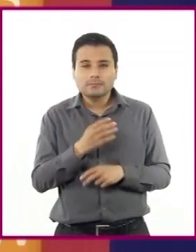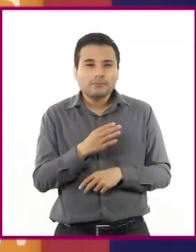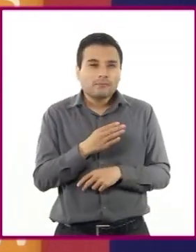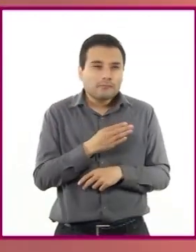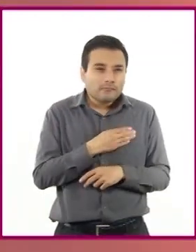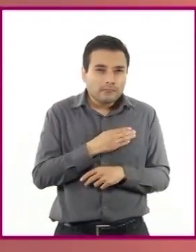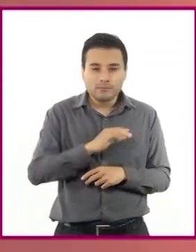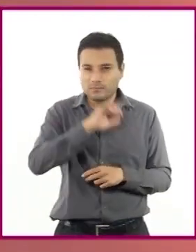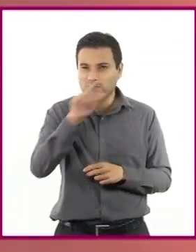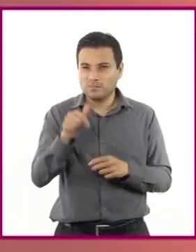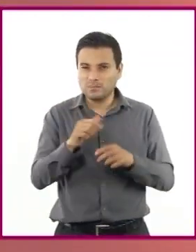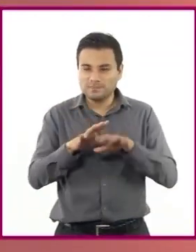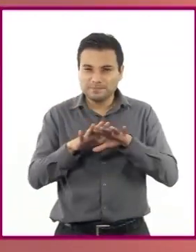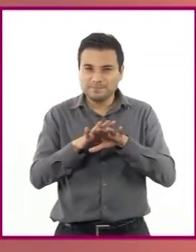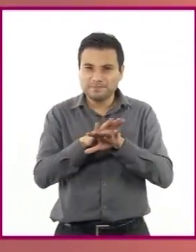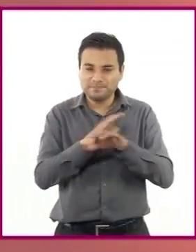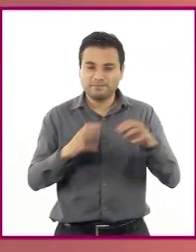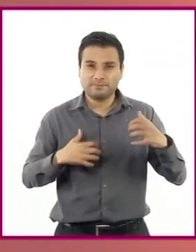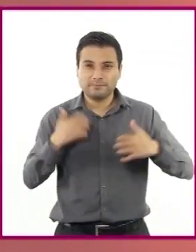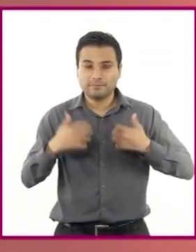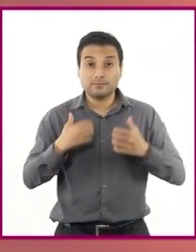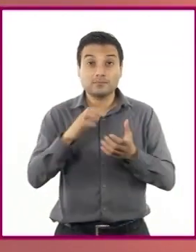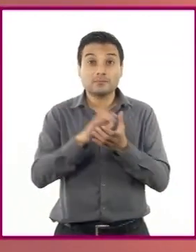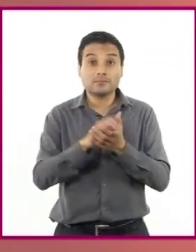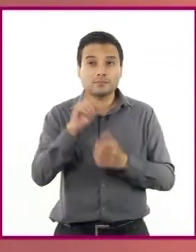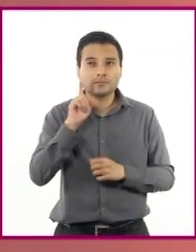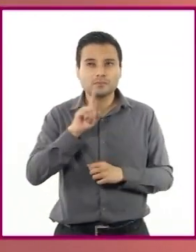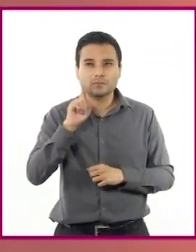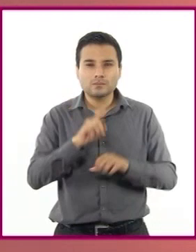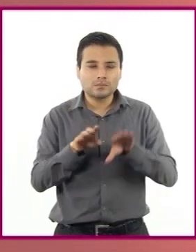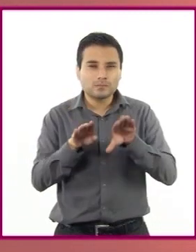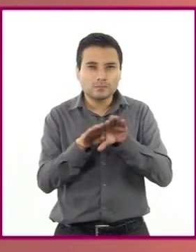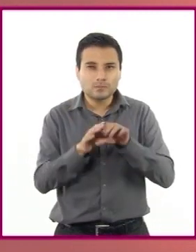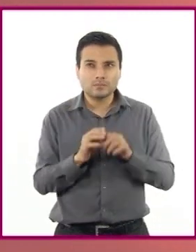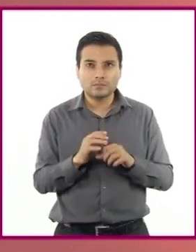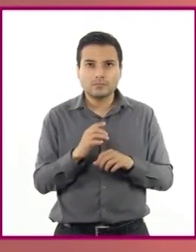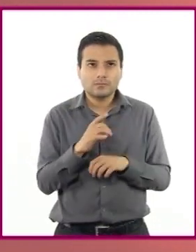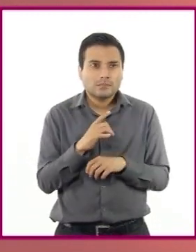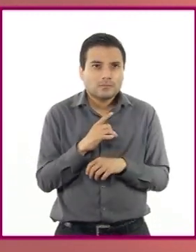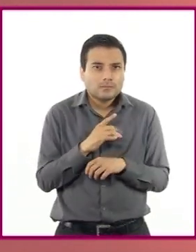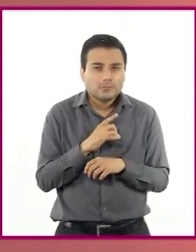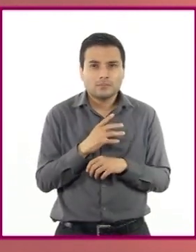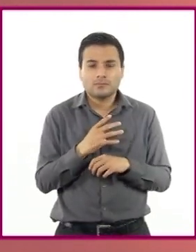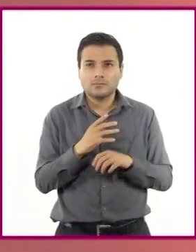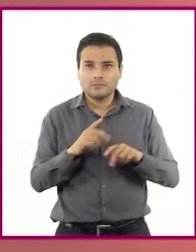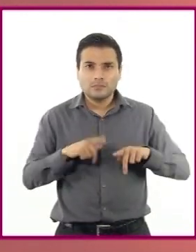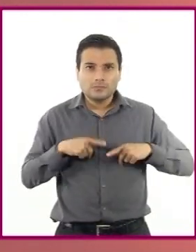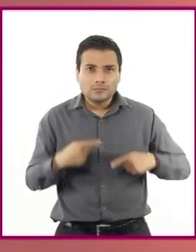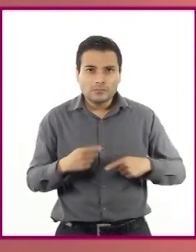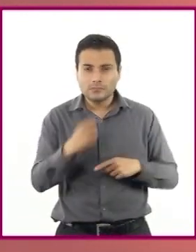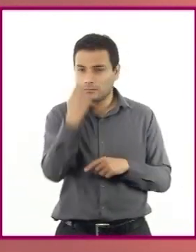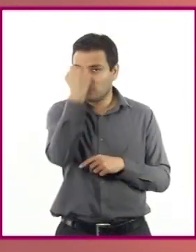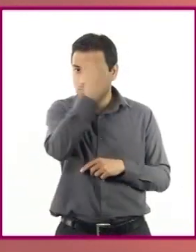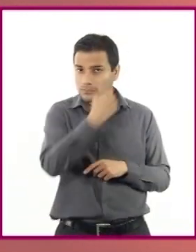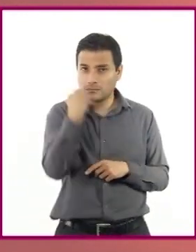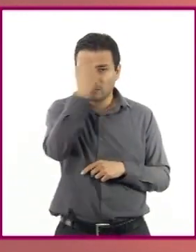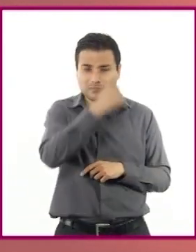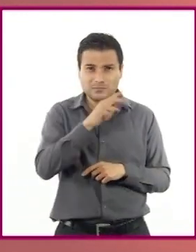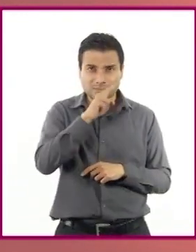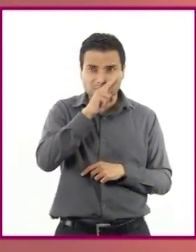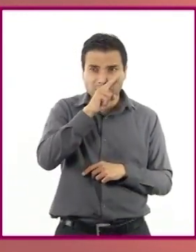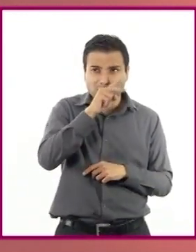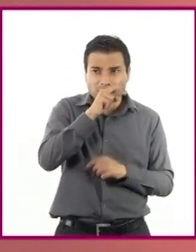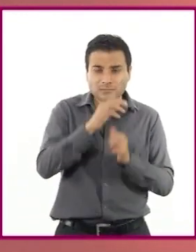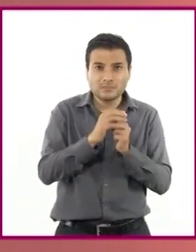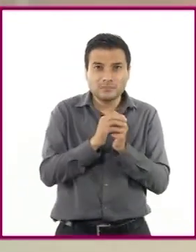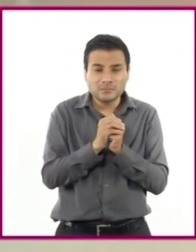A la esposa, me la imagino temerosa, con cara de preocupación por el repentino cambio